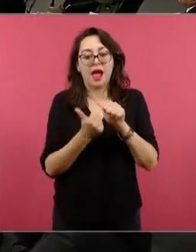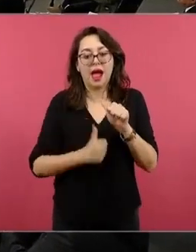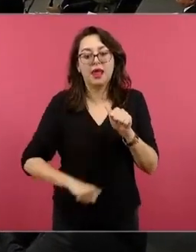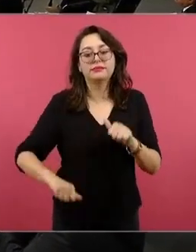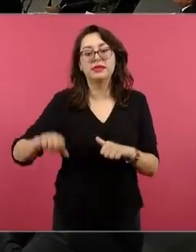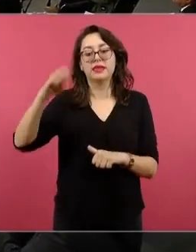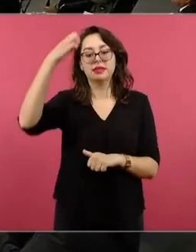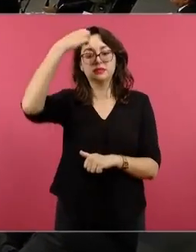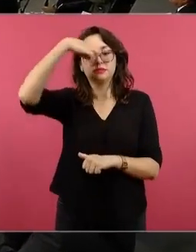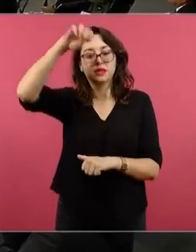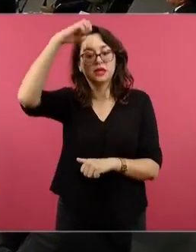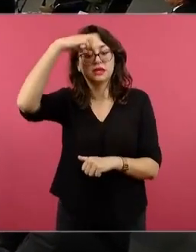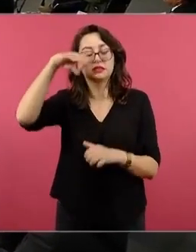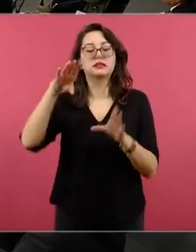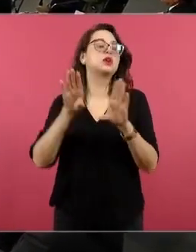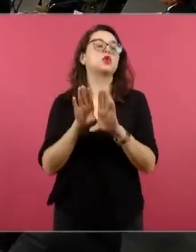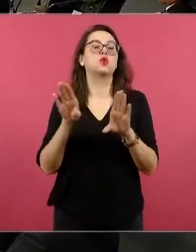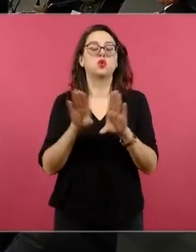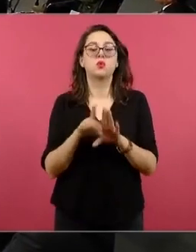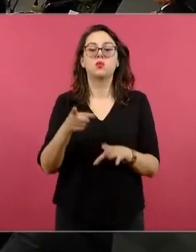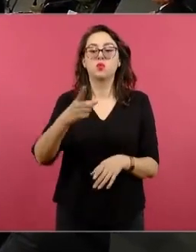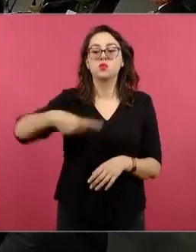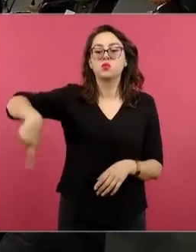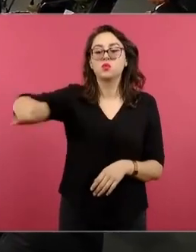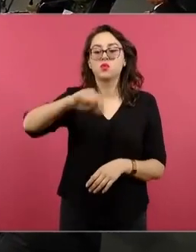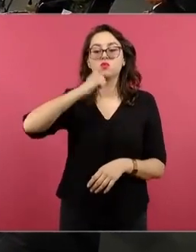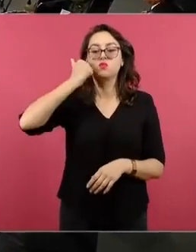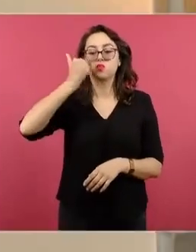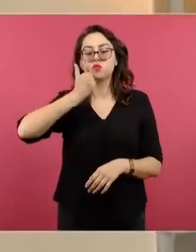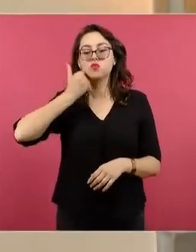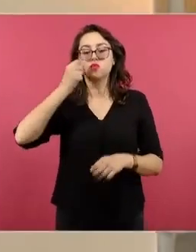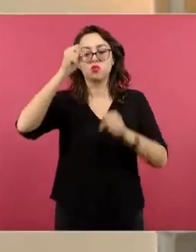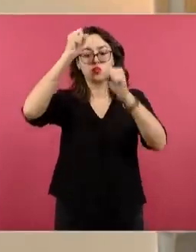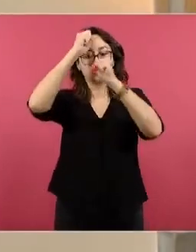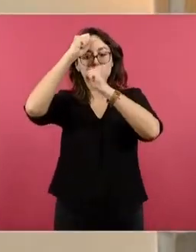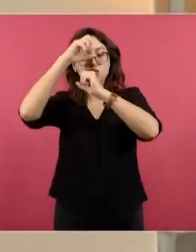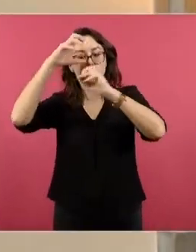desde esta mirada sensible de los estudiantes, que imaginan y crean.